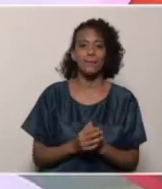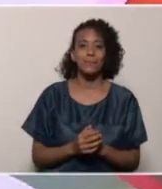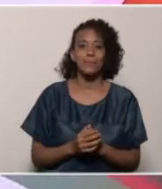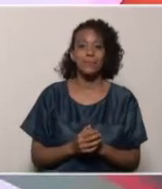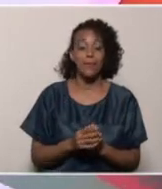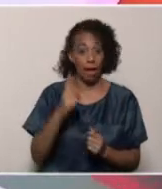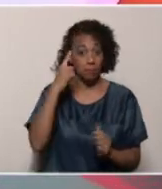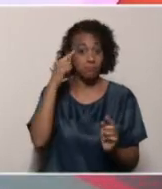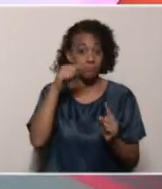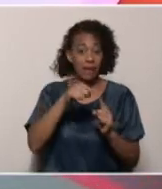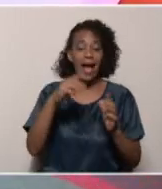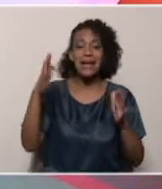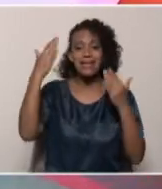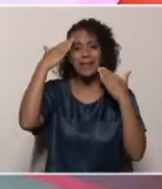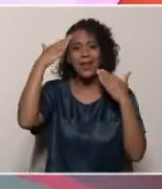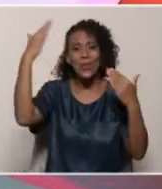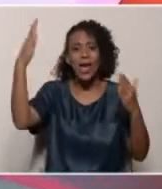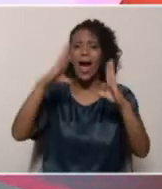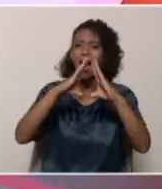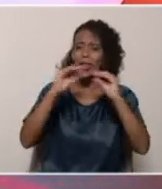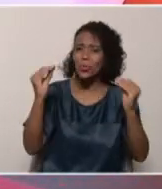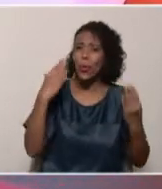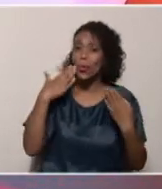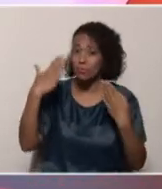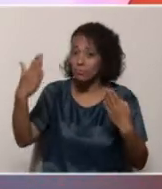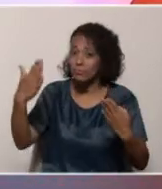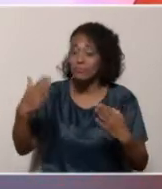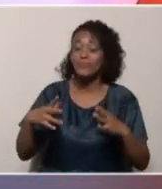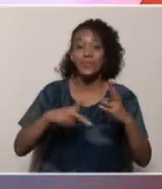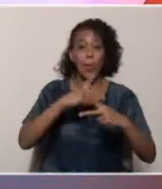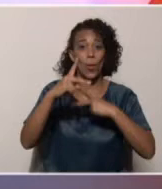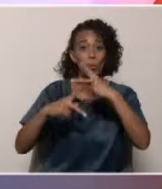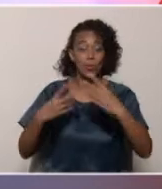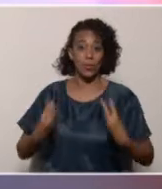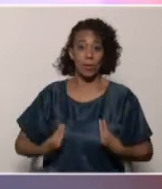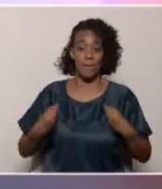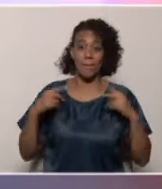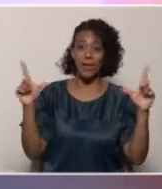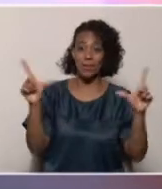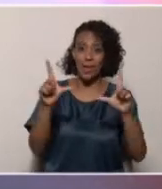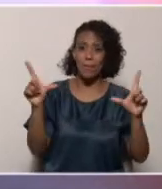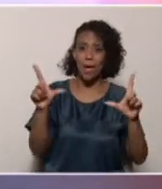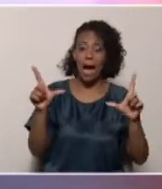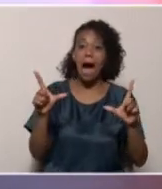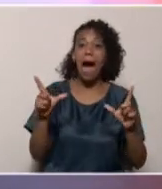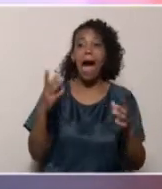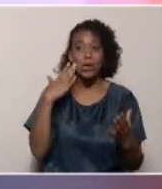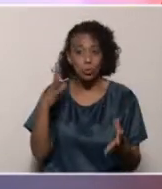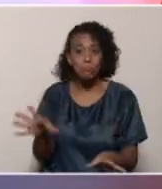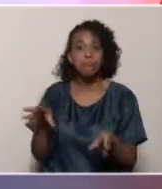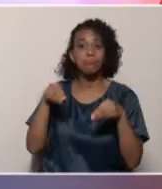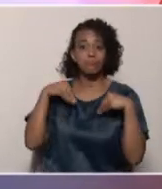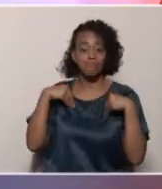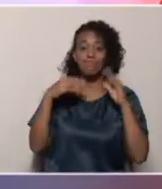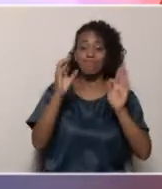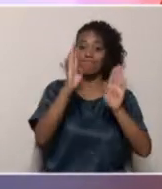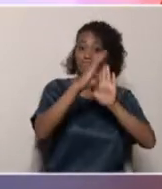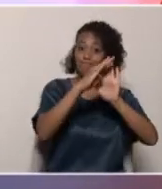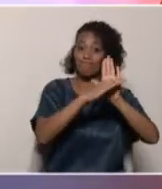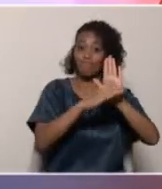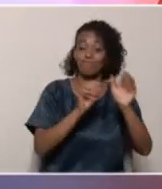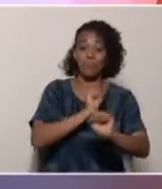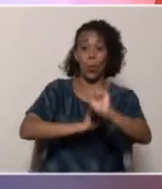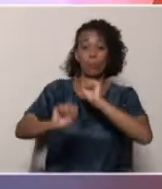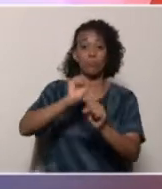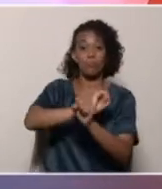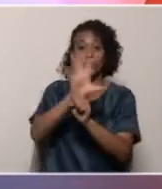Es pertinente saludarles en nombre de todo el equipo técnico y de producción de Vive TV que tomando todas las medidas de prevención ante el